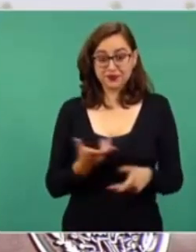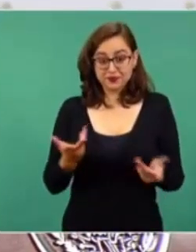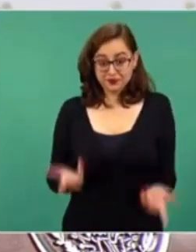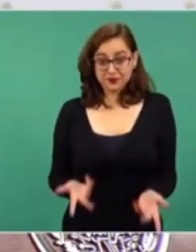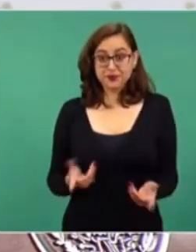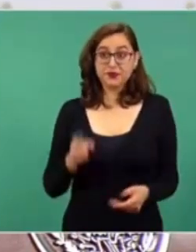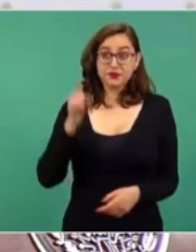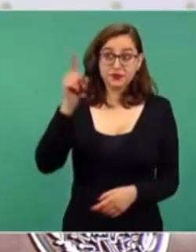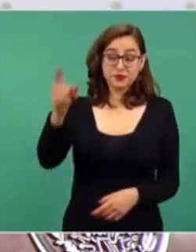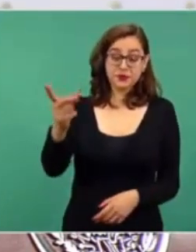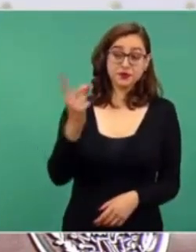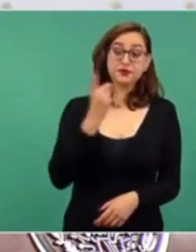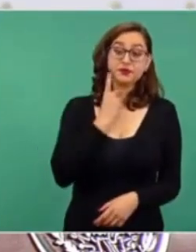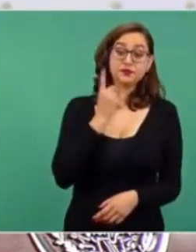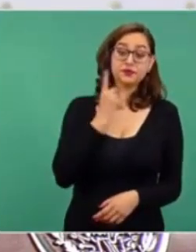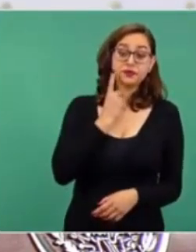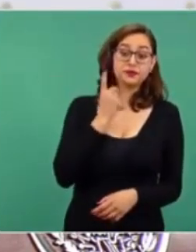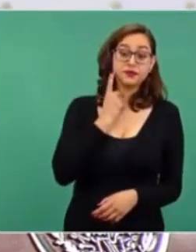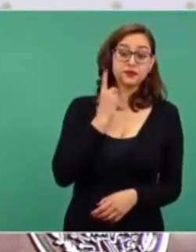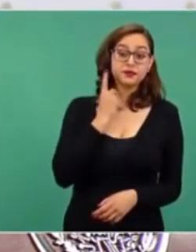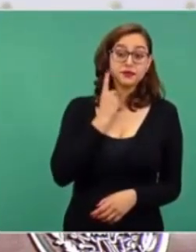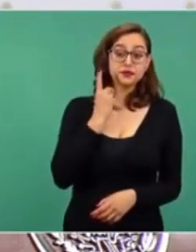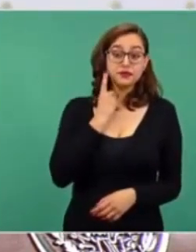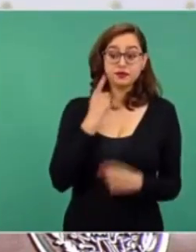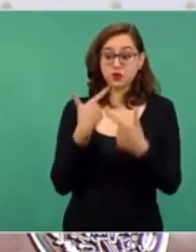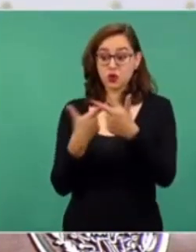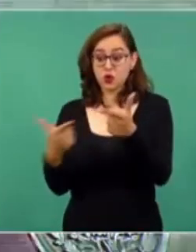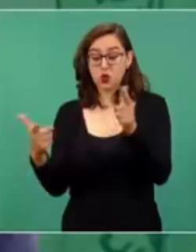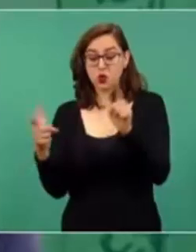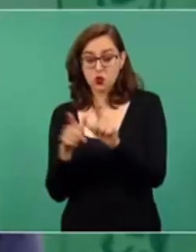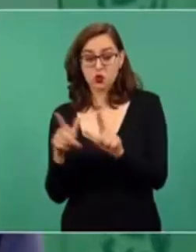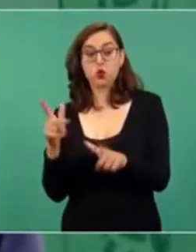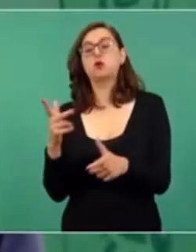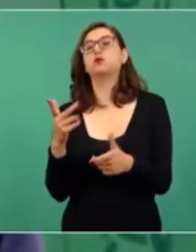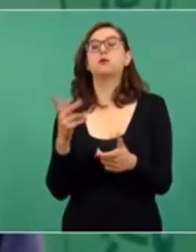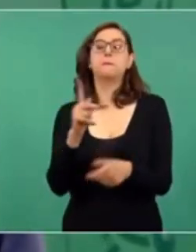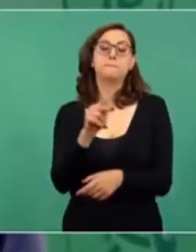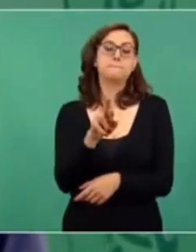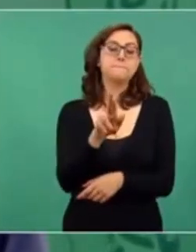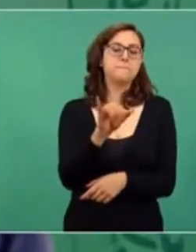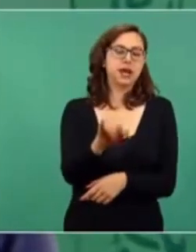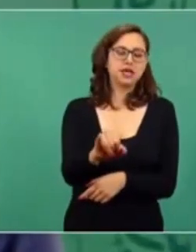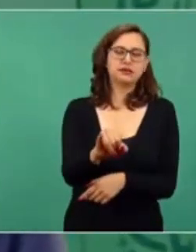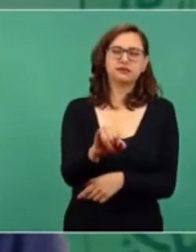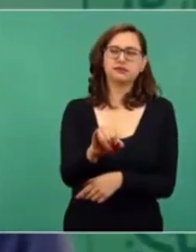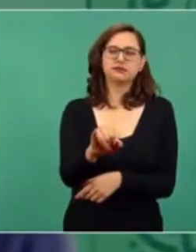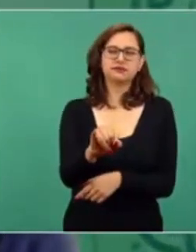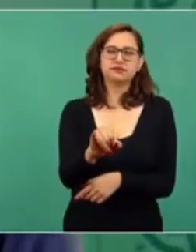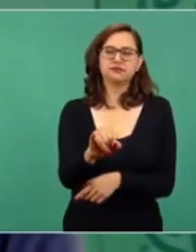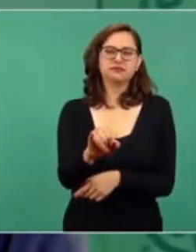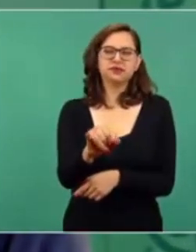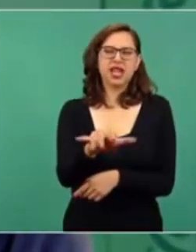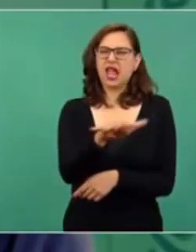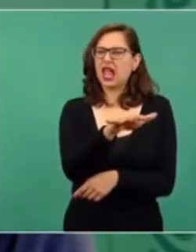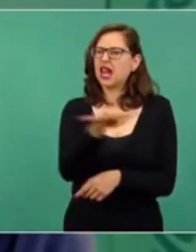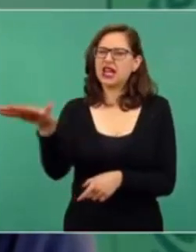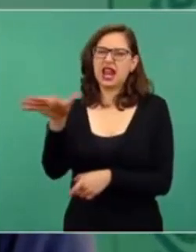los legisladores del PRI o los legisladores en general, no sólo de un partido,